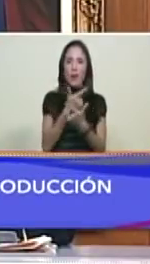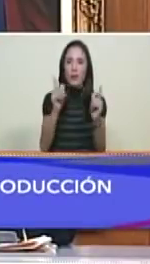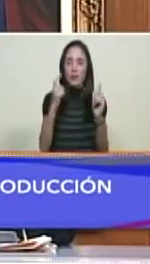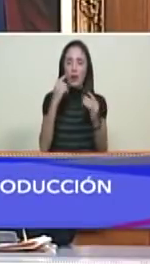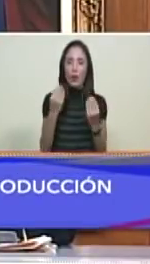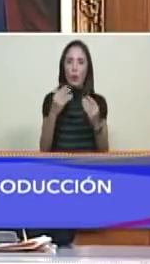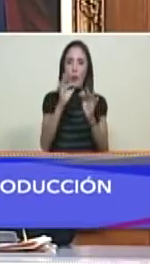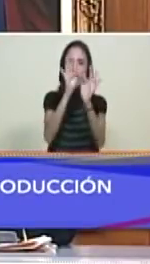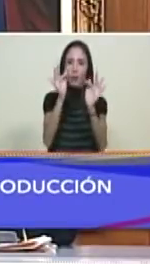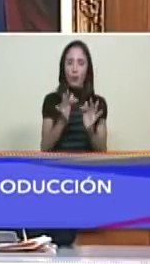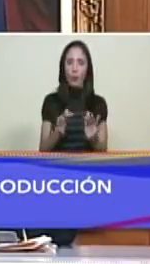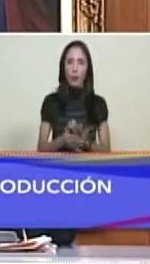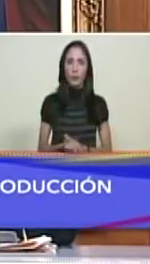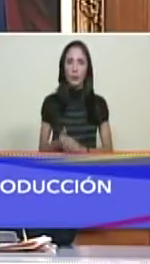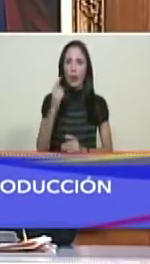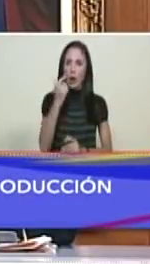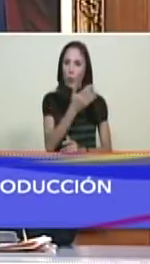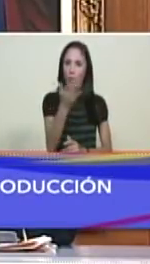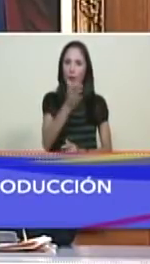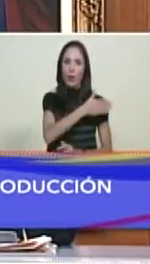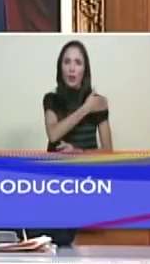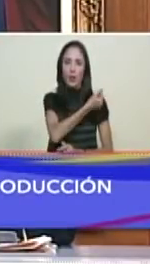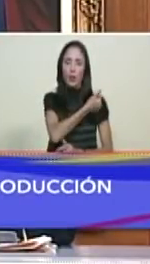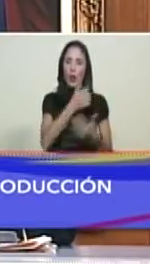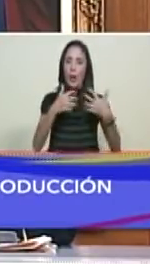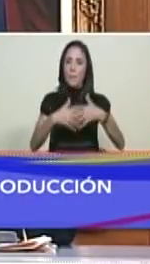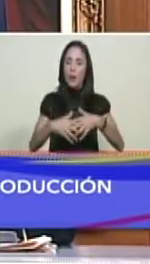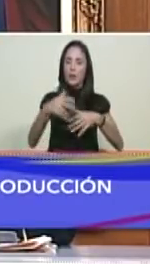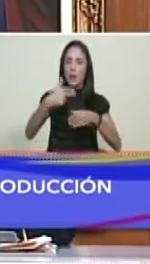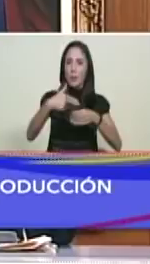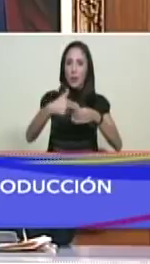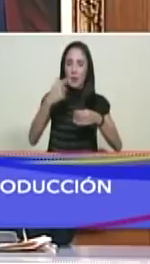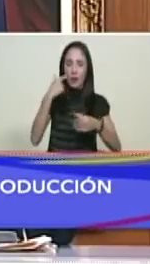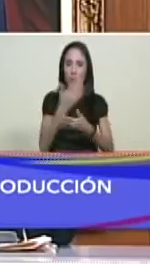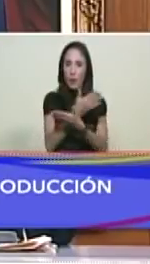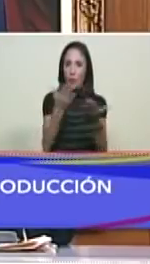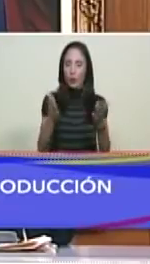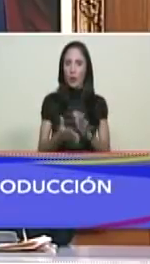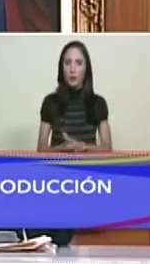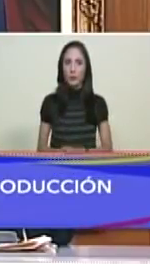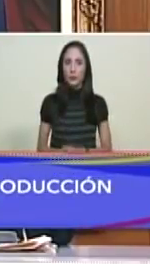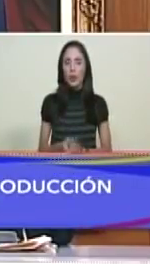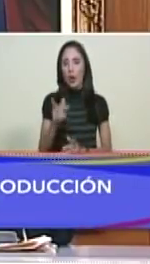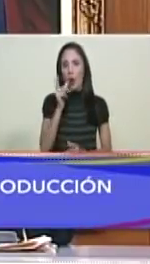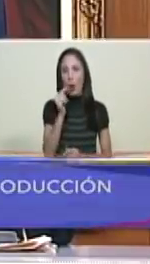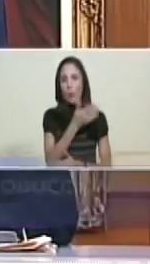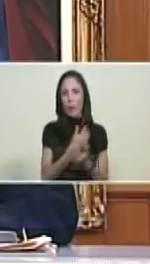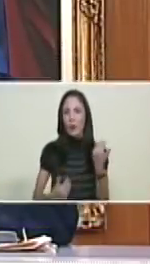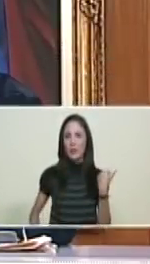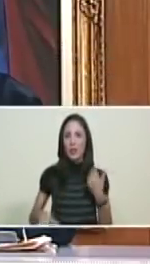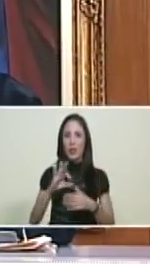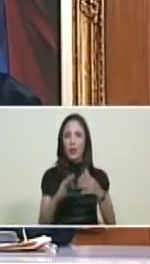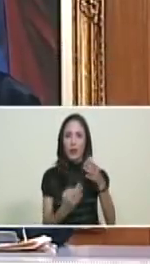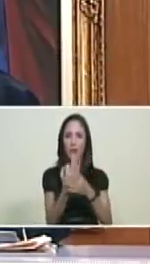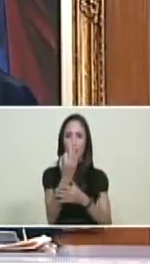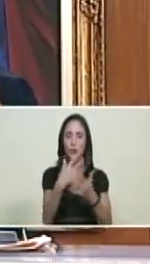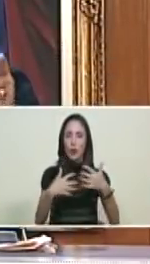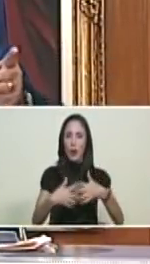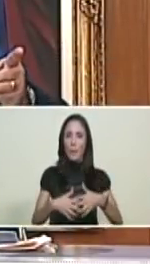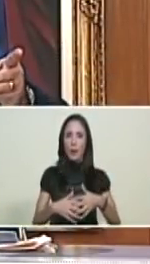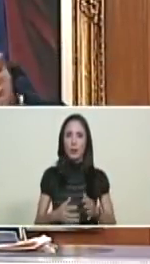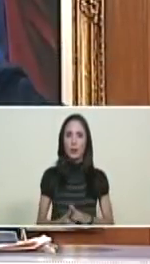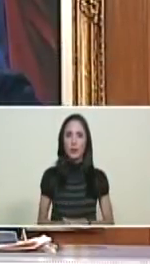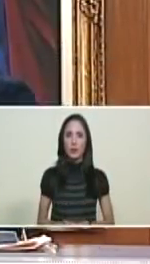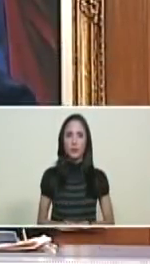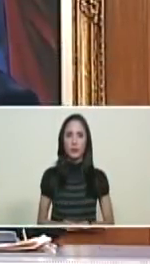compañeros de la directiva trabajadores y trabajadoras de PDVSA Will Rangel presidente de la federación aquí tienes un